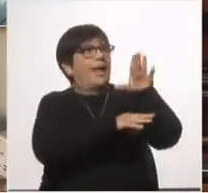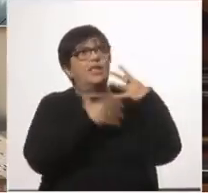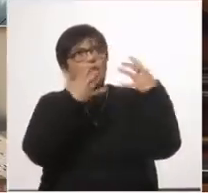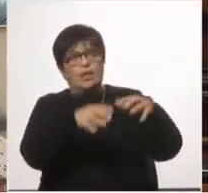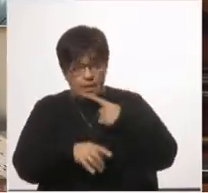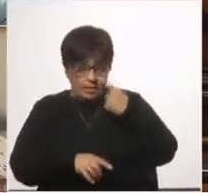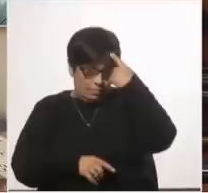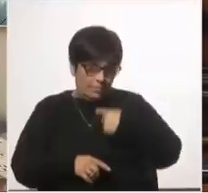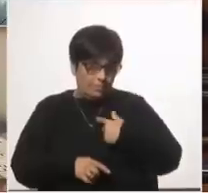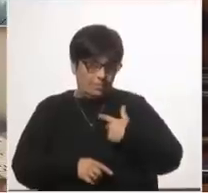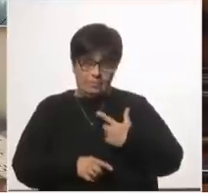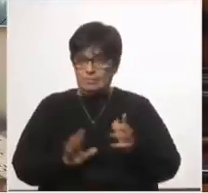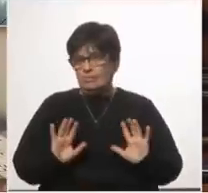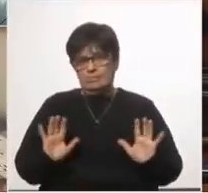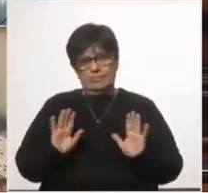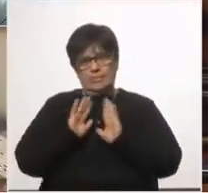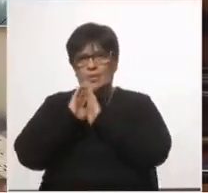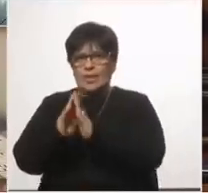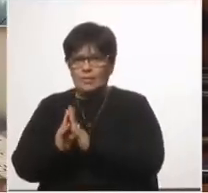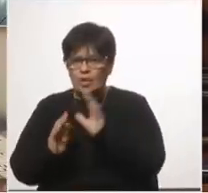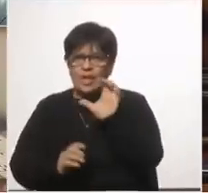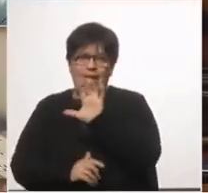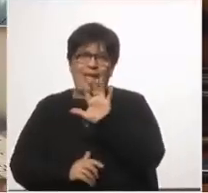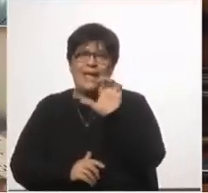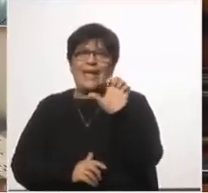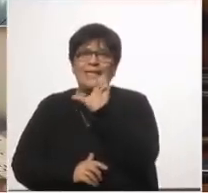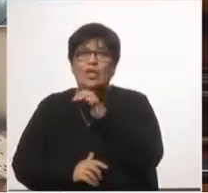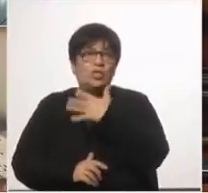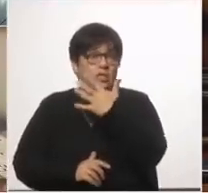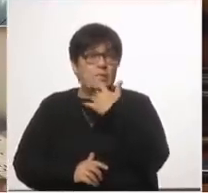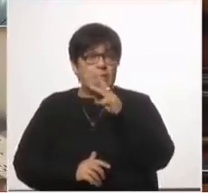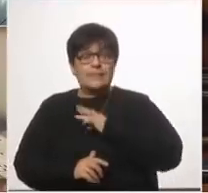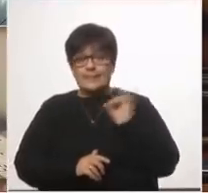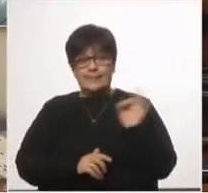las vacunas lo preguntamos el 5 de enero y no nos respondieron por eso lo volvemos a preguntar